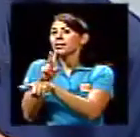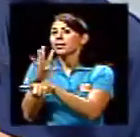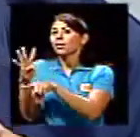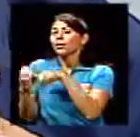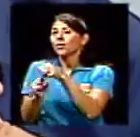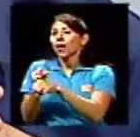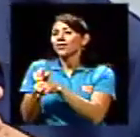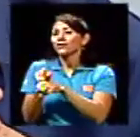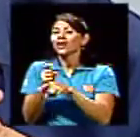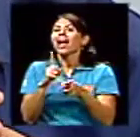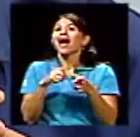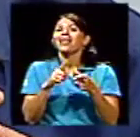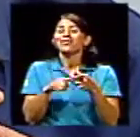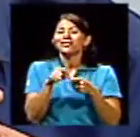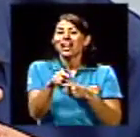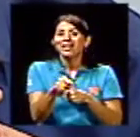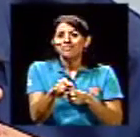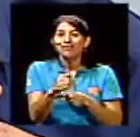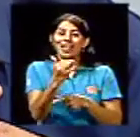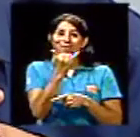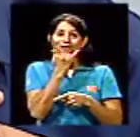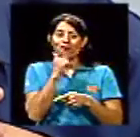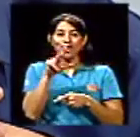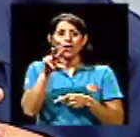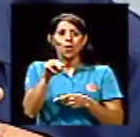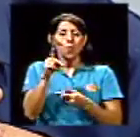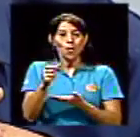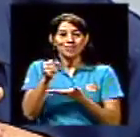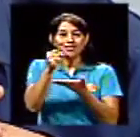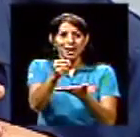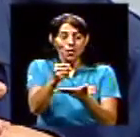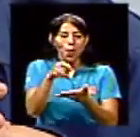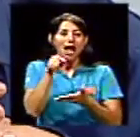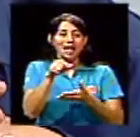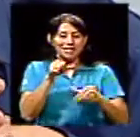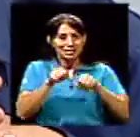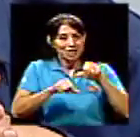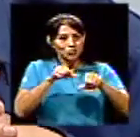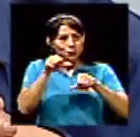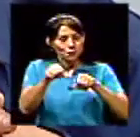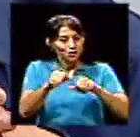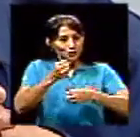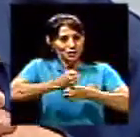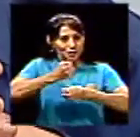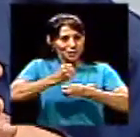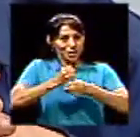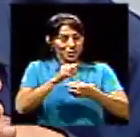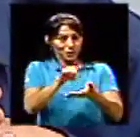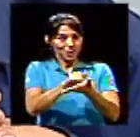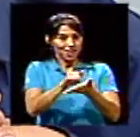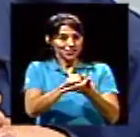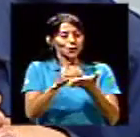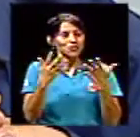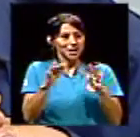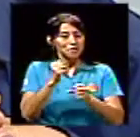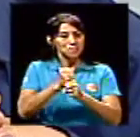muestreo. Eso es bien interesante. Y entonces, se han hecho esfuerzos ahí, estamos trabajando en eso. Y ya hay un trabajito interesante.